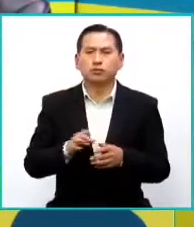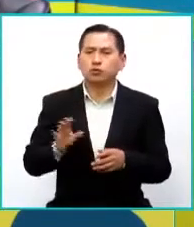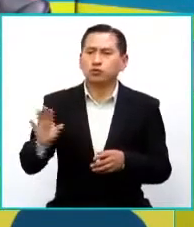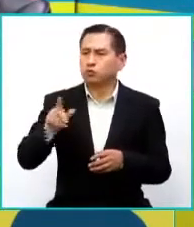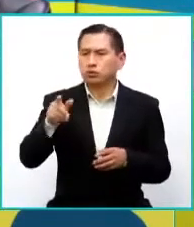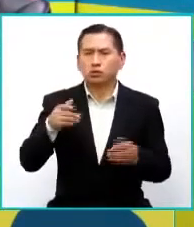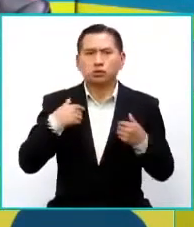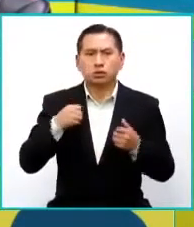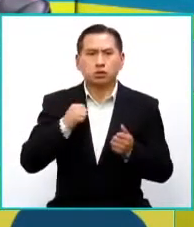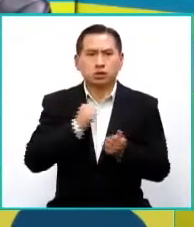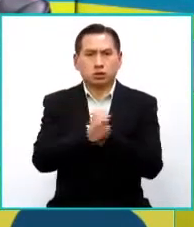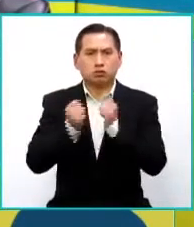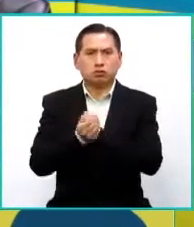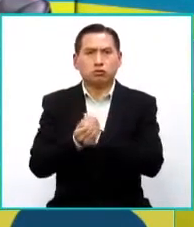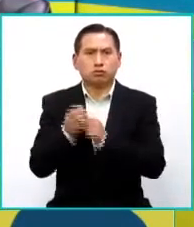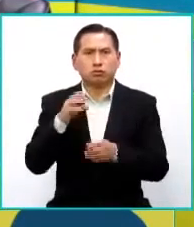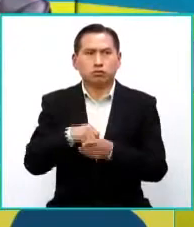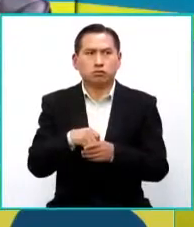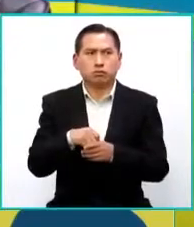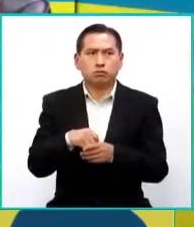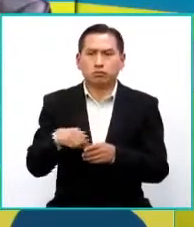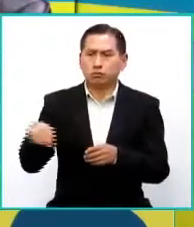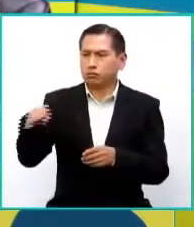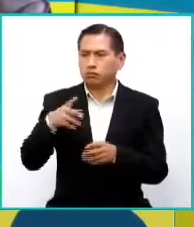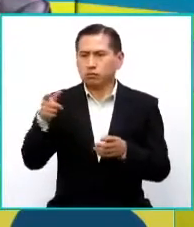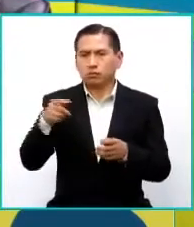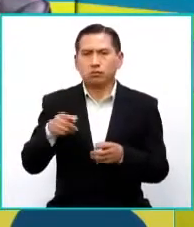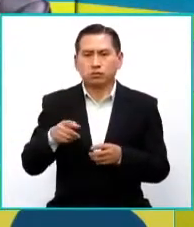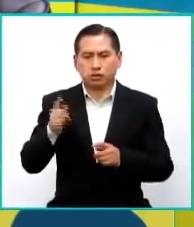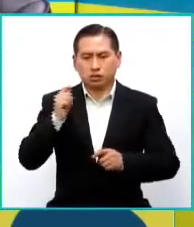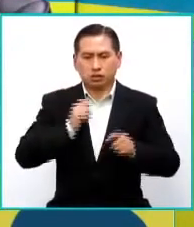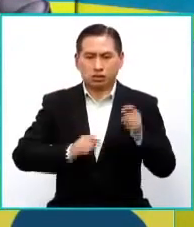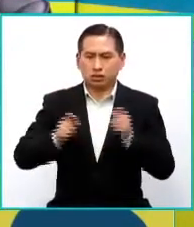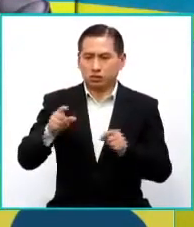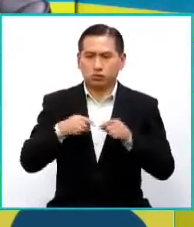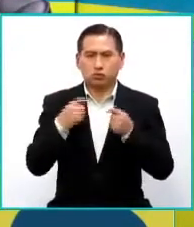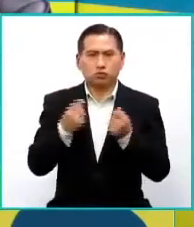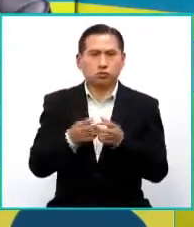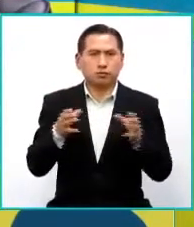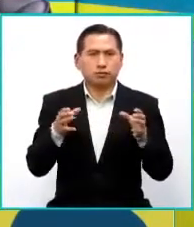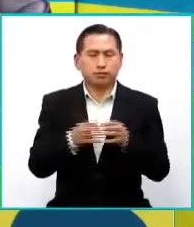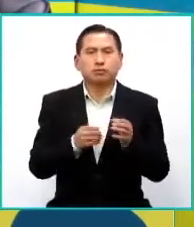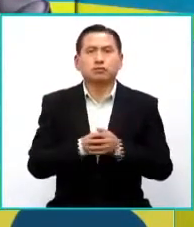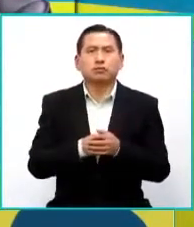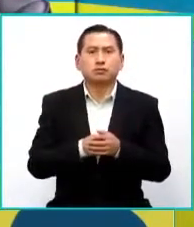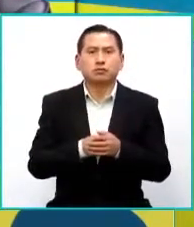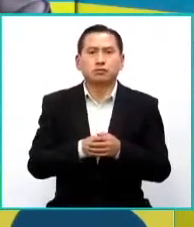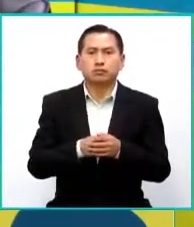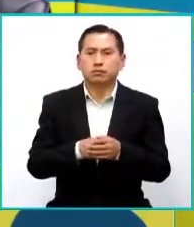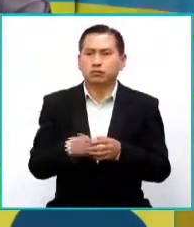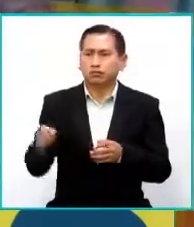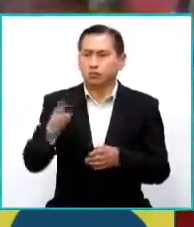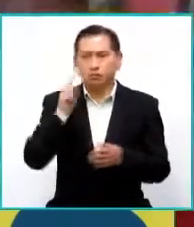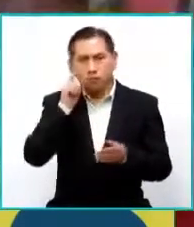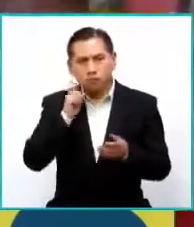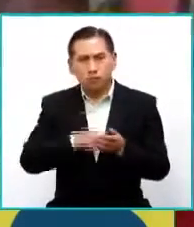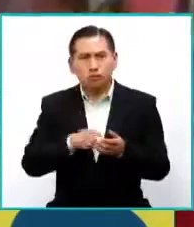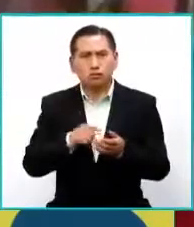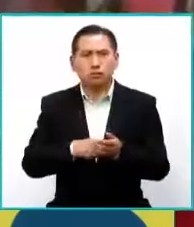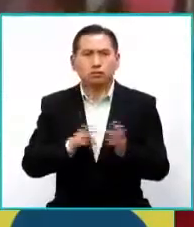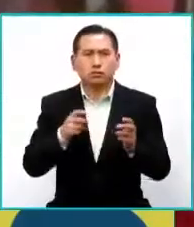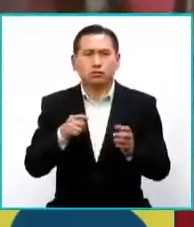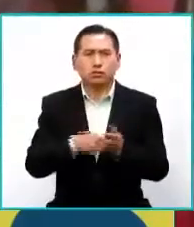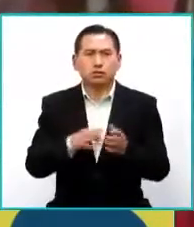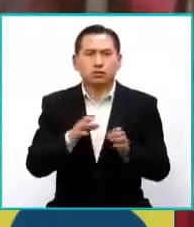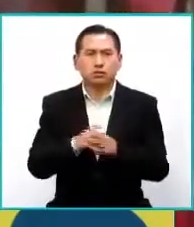a cambiar al momento de armar una obra de teatro colectiva. Porque se ha reconocido que cuando armábamos, por